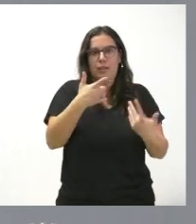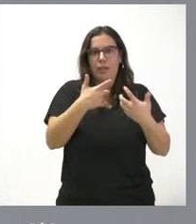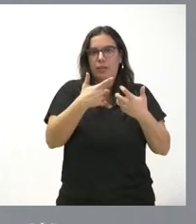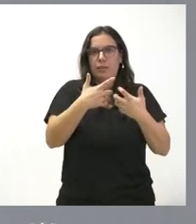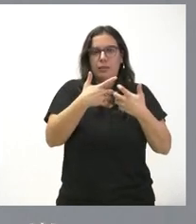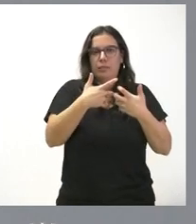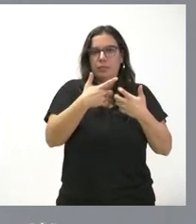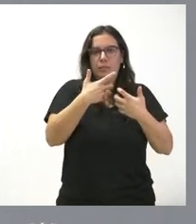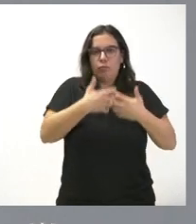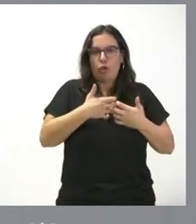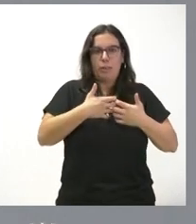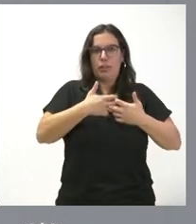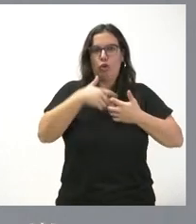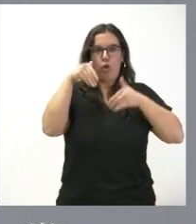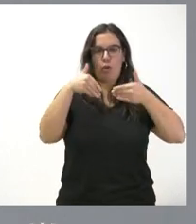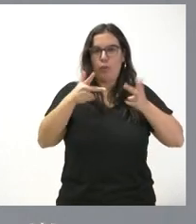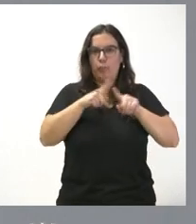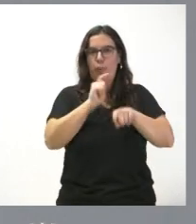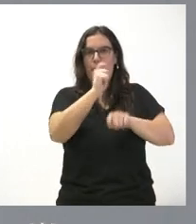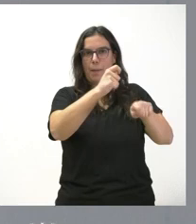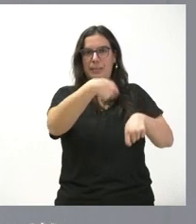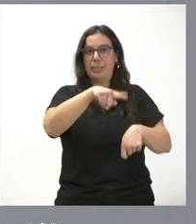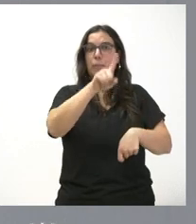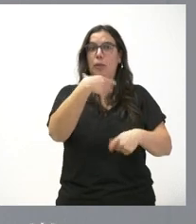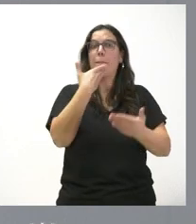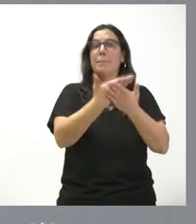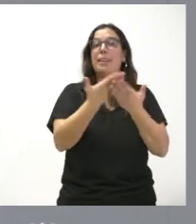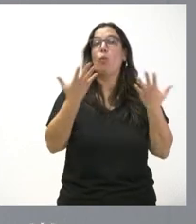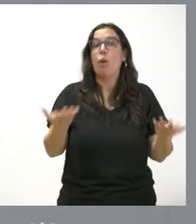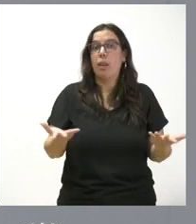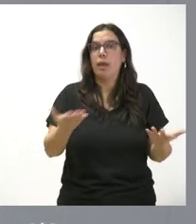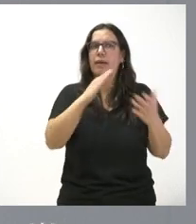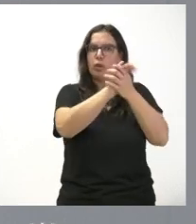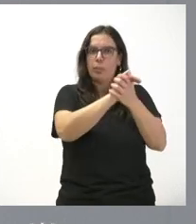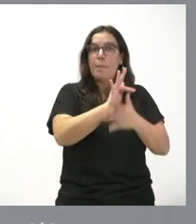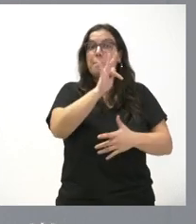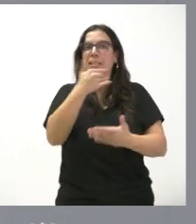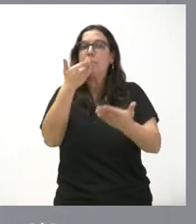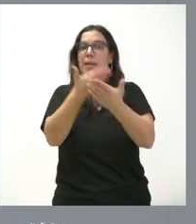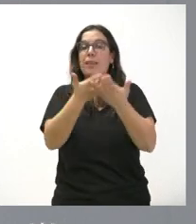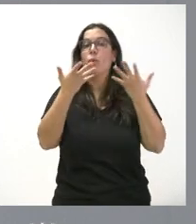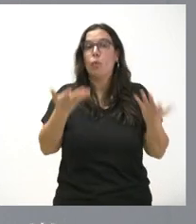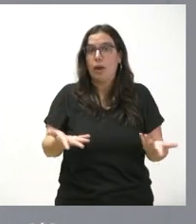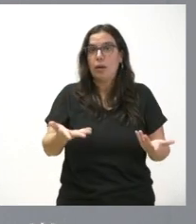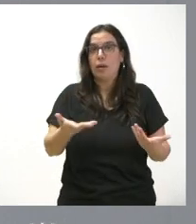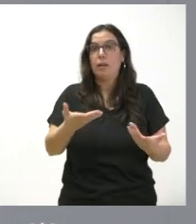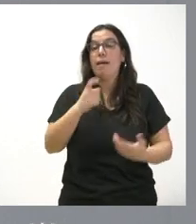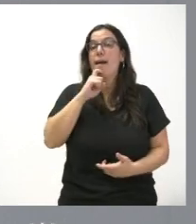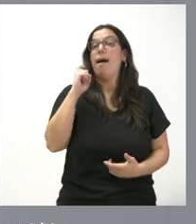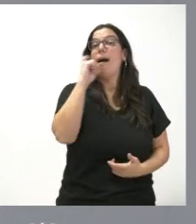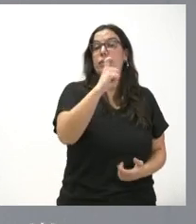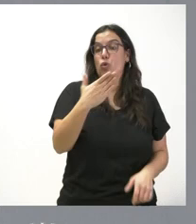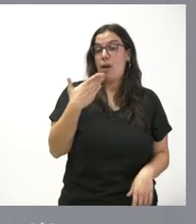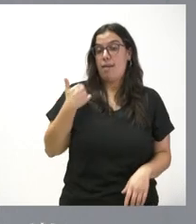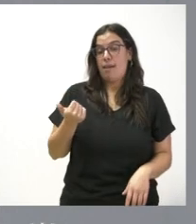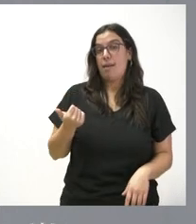tareas que va a desarrollar que son muy importantes pero a vez que le felicitamos también le pedimos algo que es que la advertencia que hizo ayer